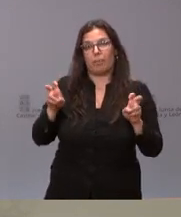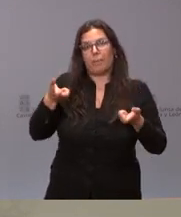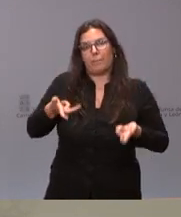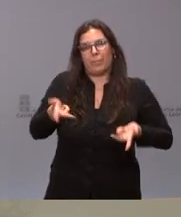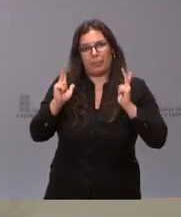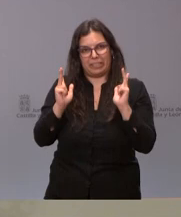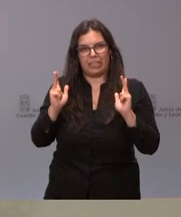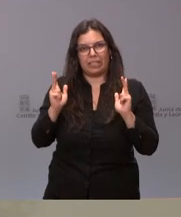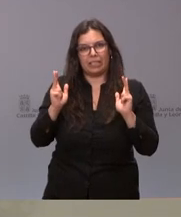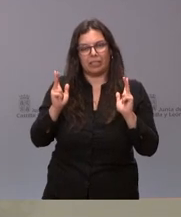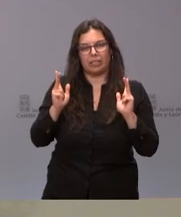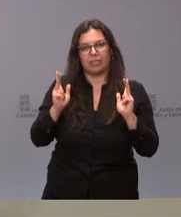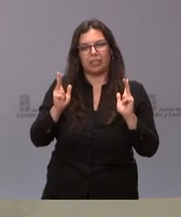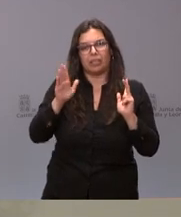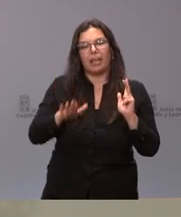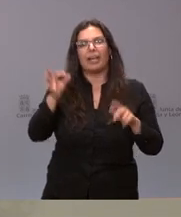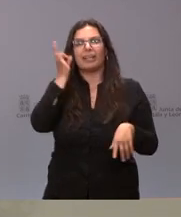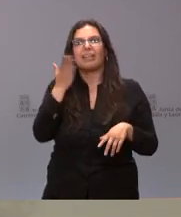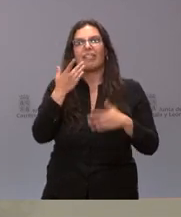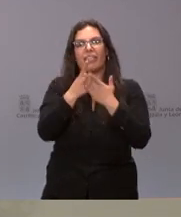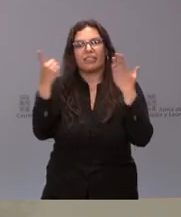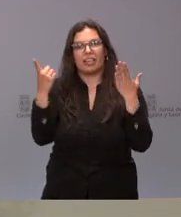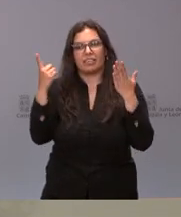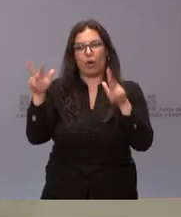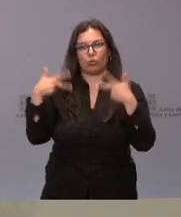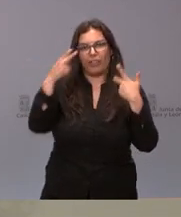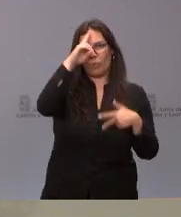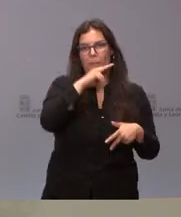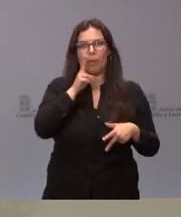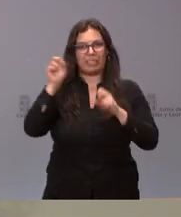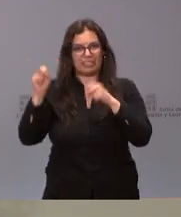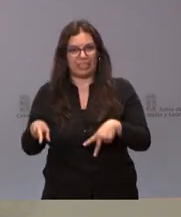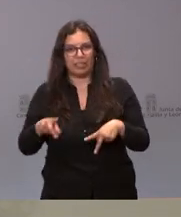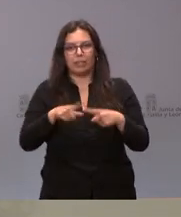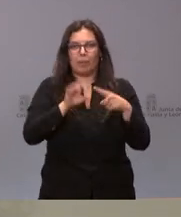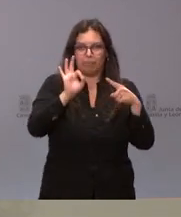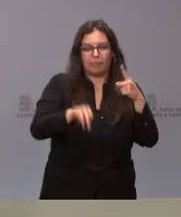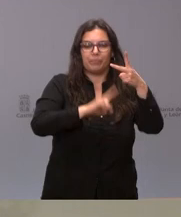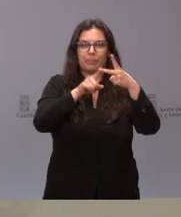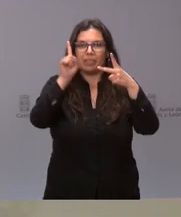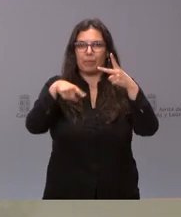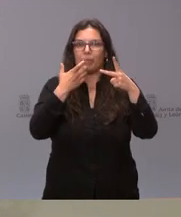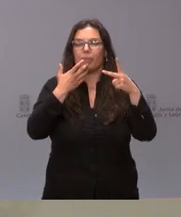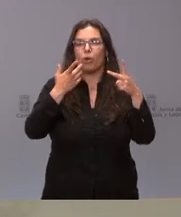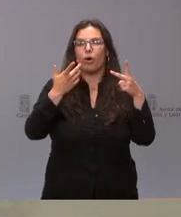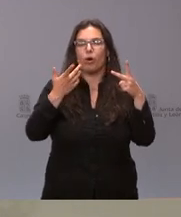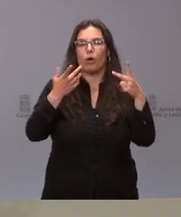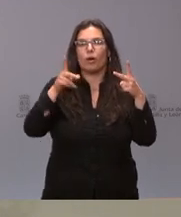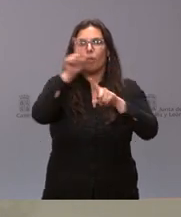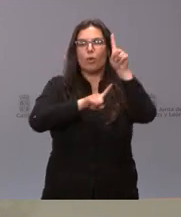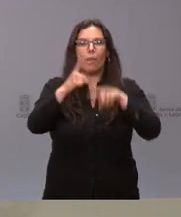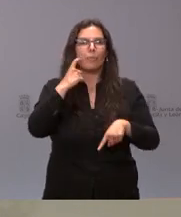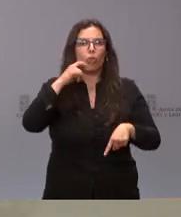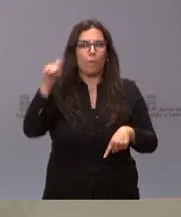que las niñas de 16 años aborten sin autorización de los padres, sino también sobre la baja por problemas